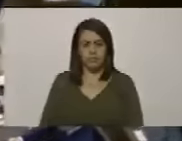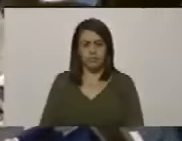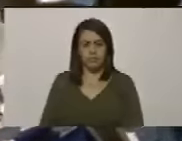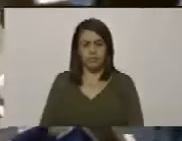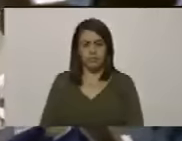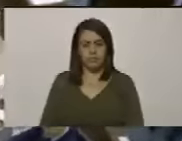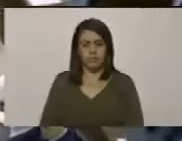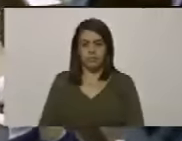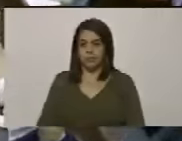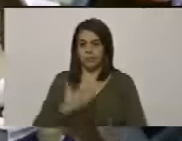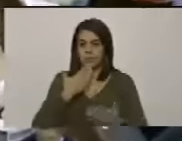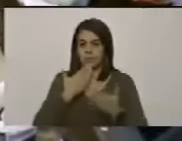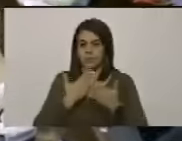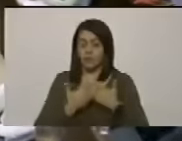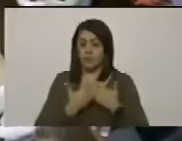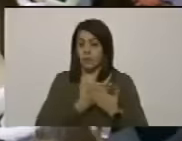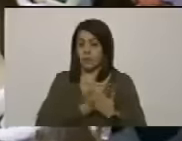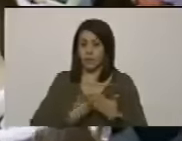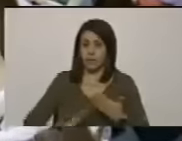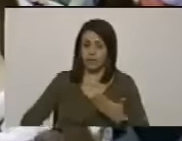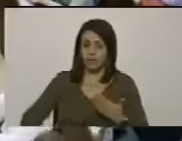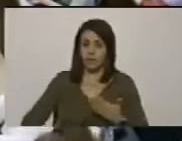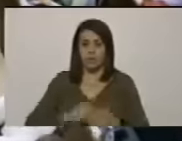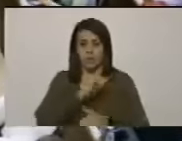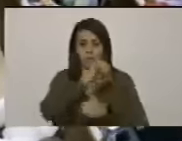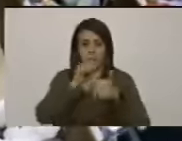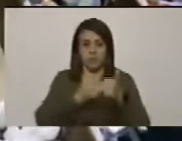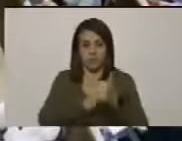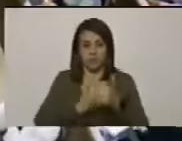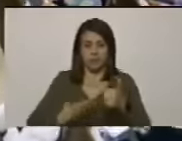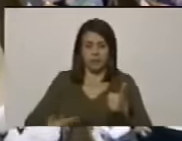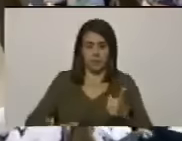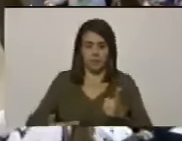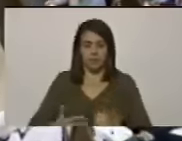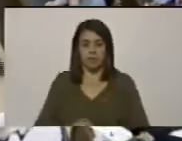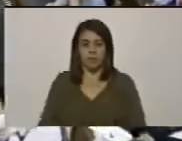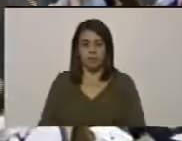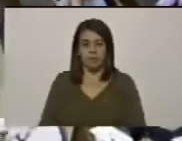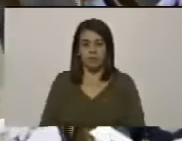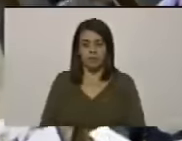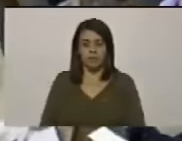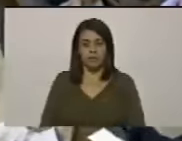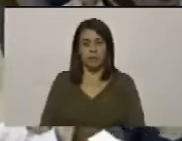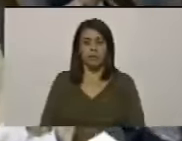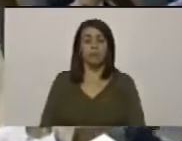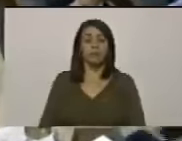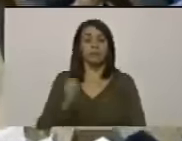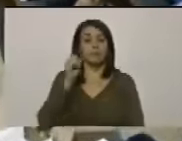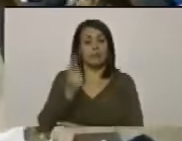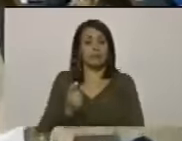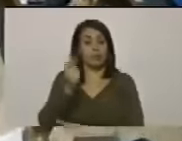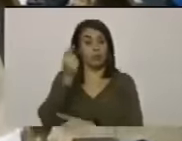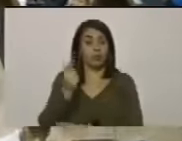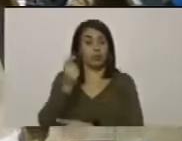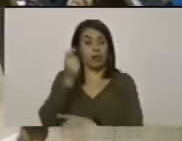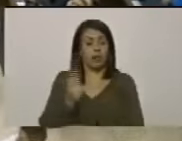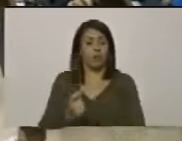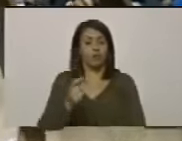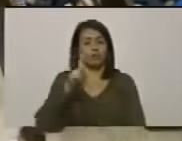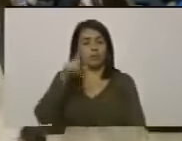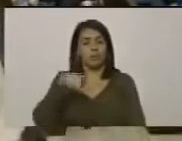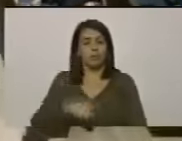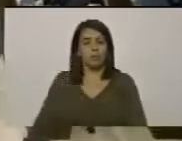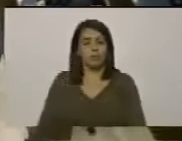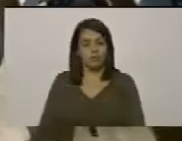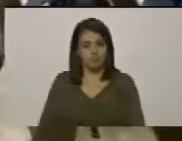Muchas gracias señor presidente señor vicepresidente colegas parlamentarios y parlamentarias y por supuesto